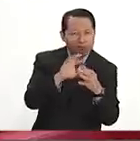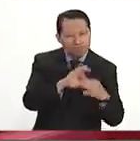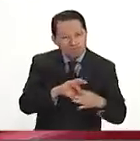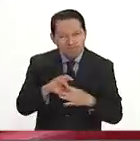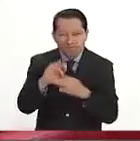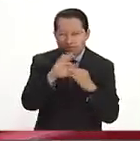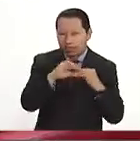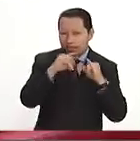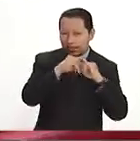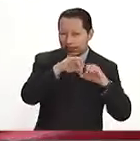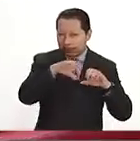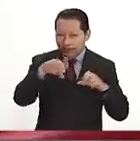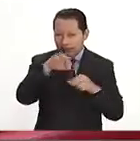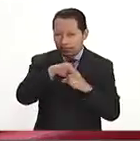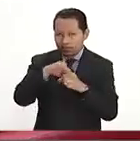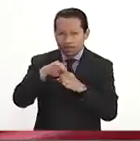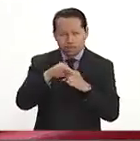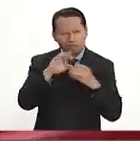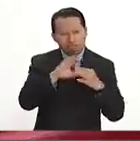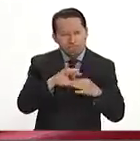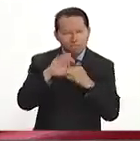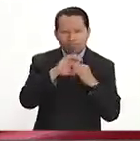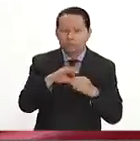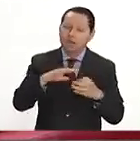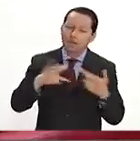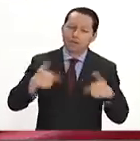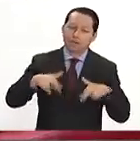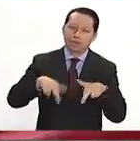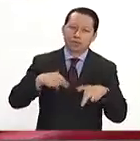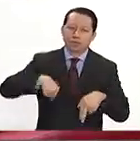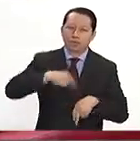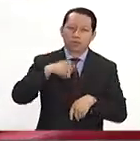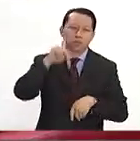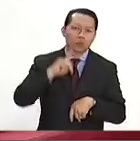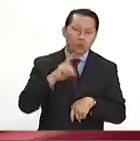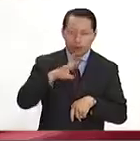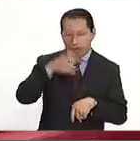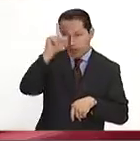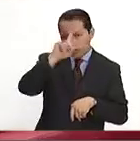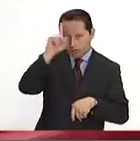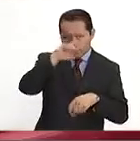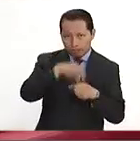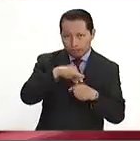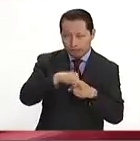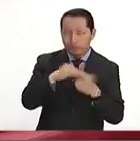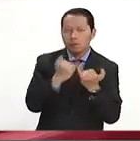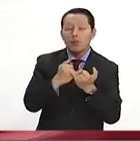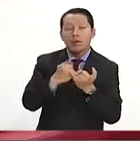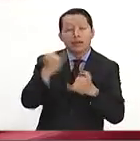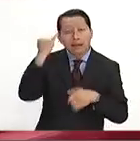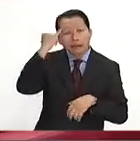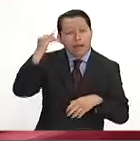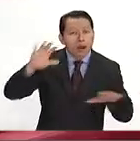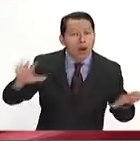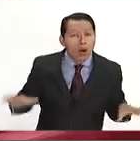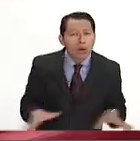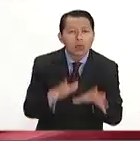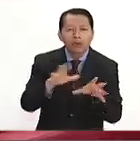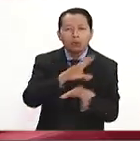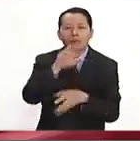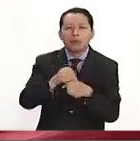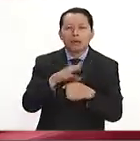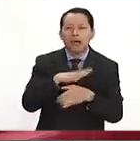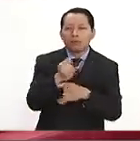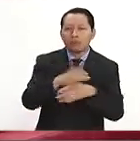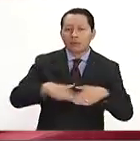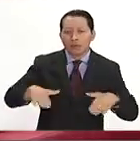instituciones electorales a través de esta representación que nosotros como consejeras tenemos y que la idea es difundir, tener toda la información,